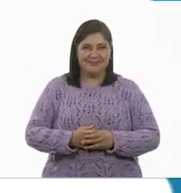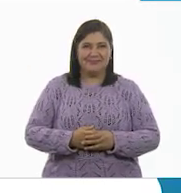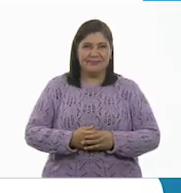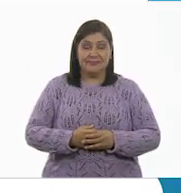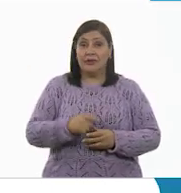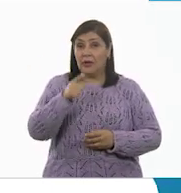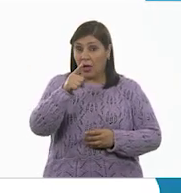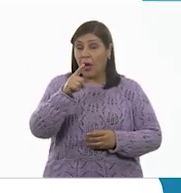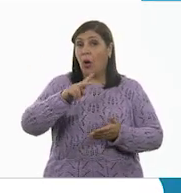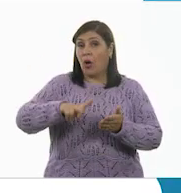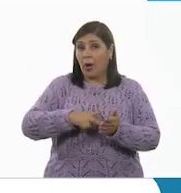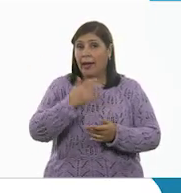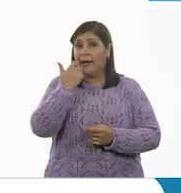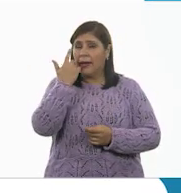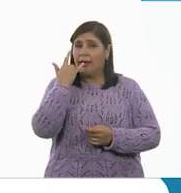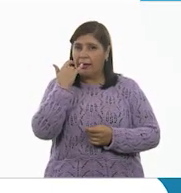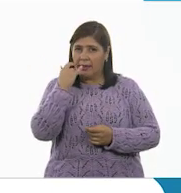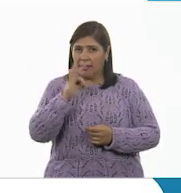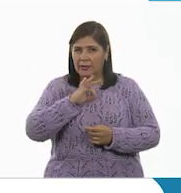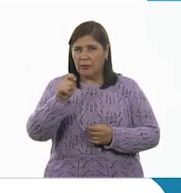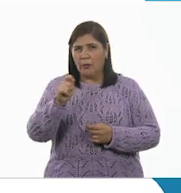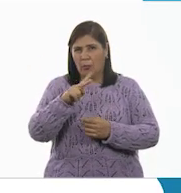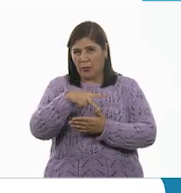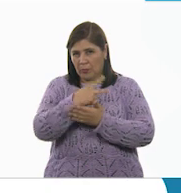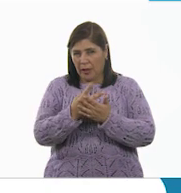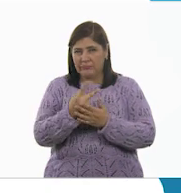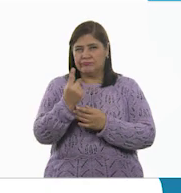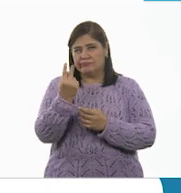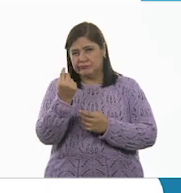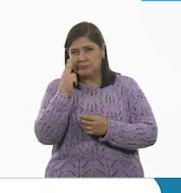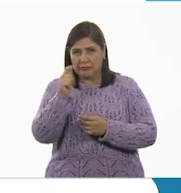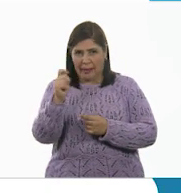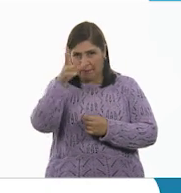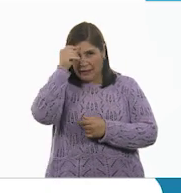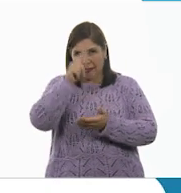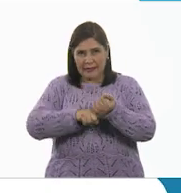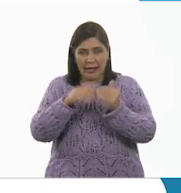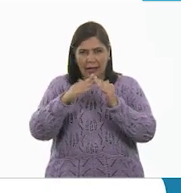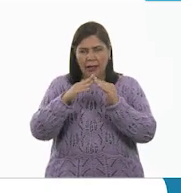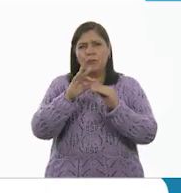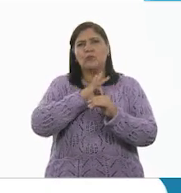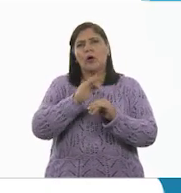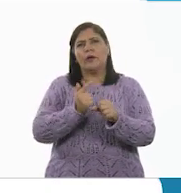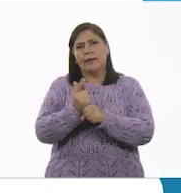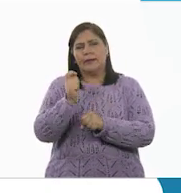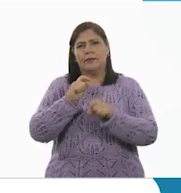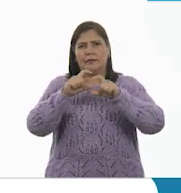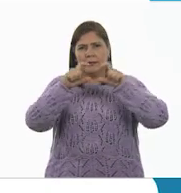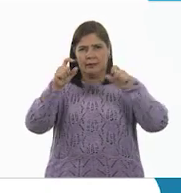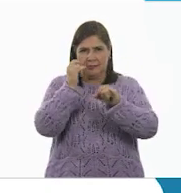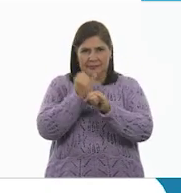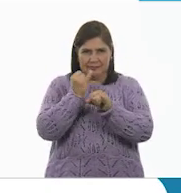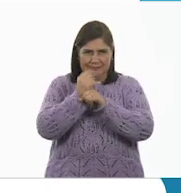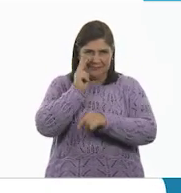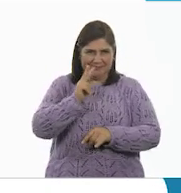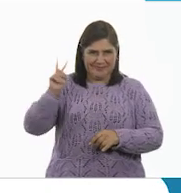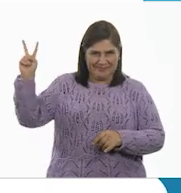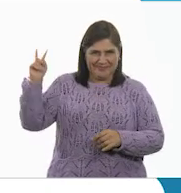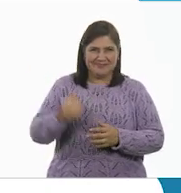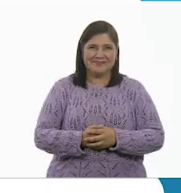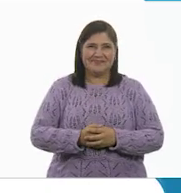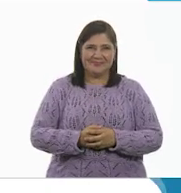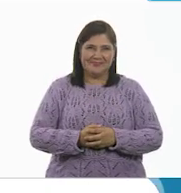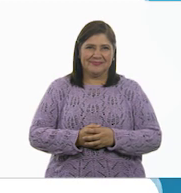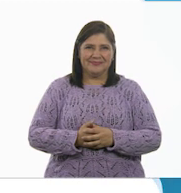Si quieres volver a ver los programas de Aprende en Casa, los puedes encontrar en la siguiente liga aprendencasa.cep.gov